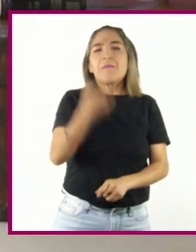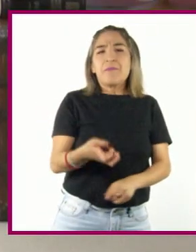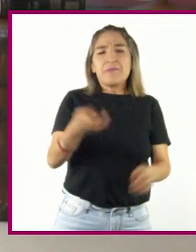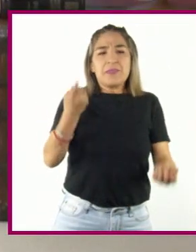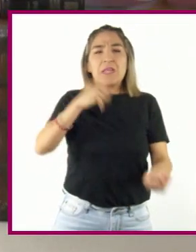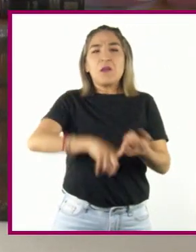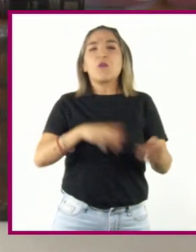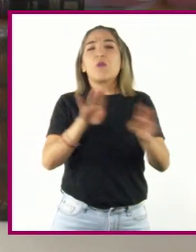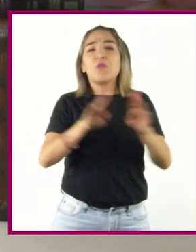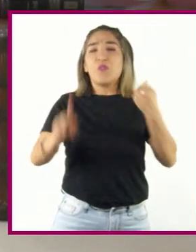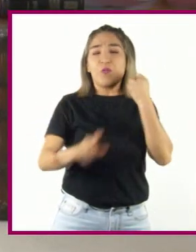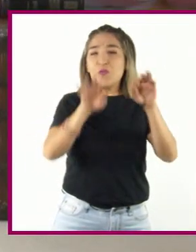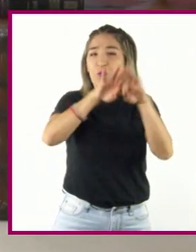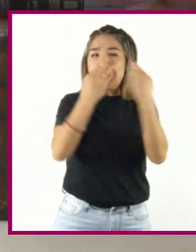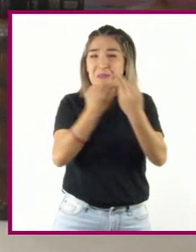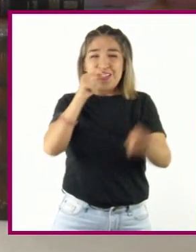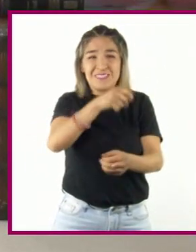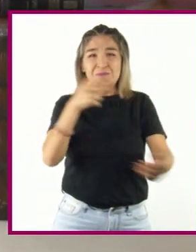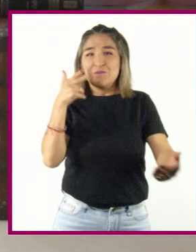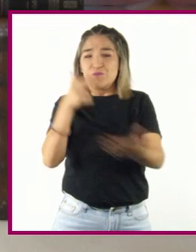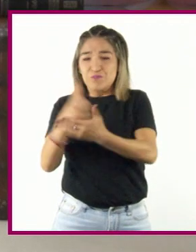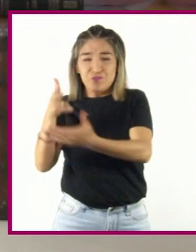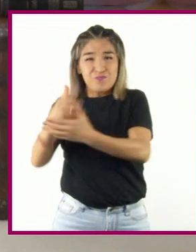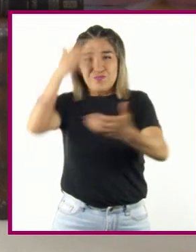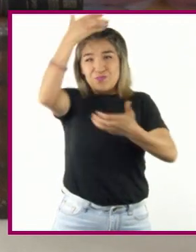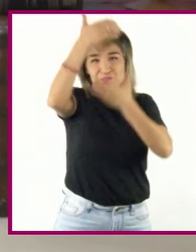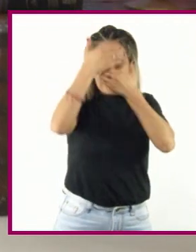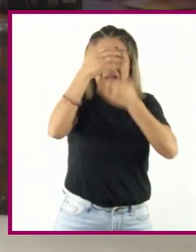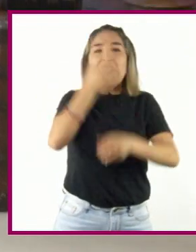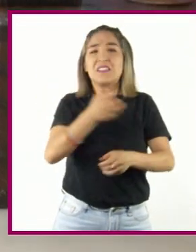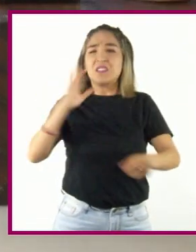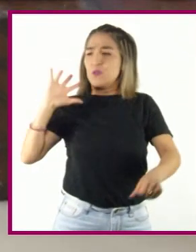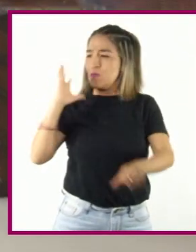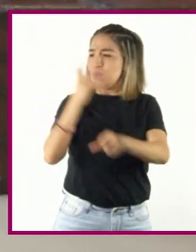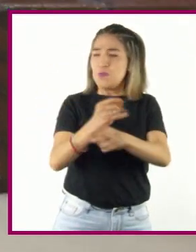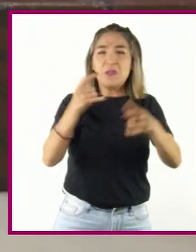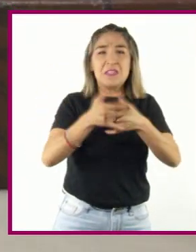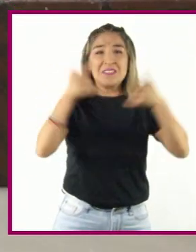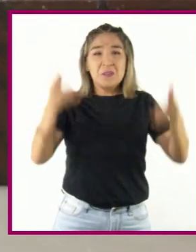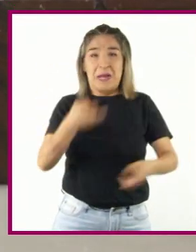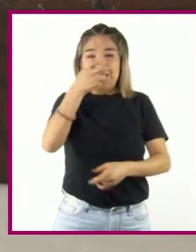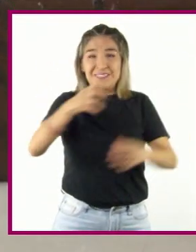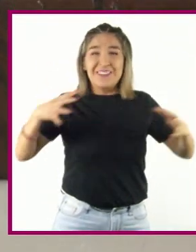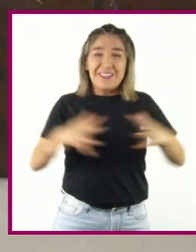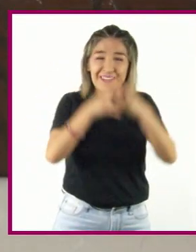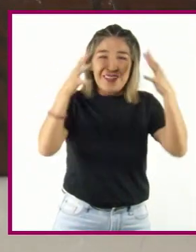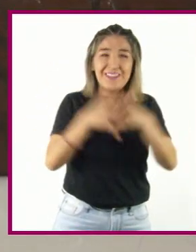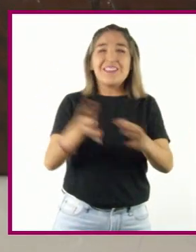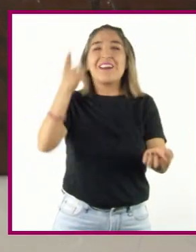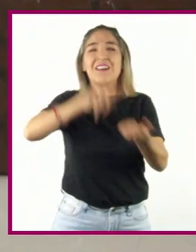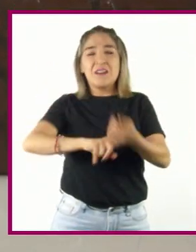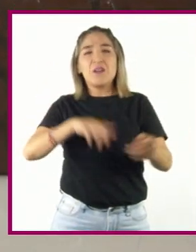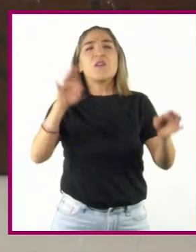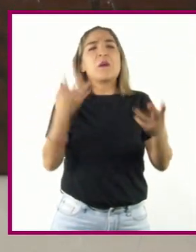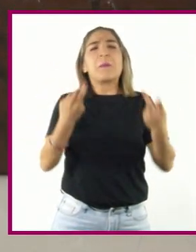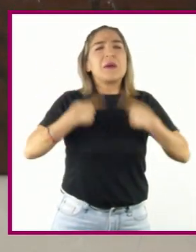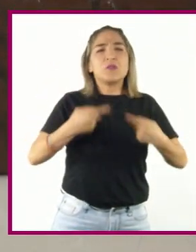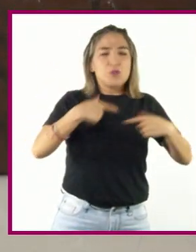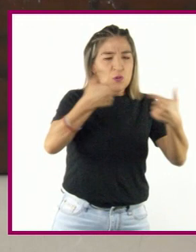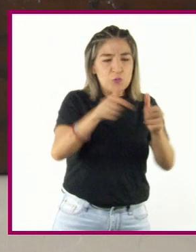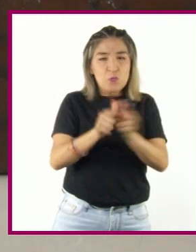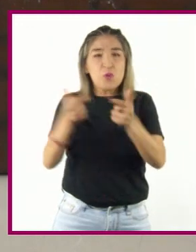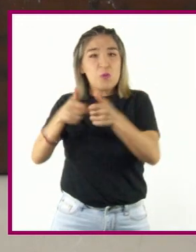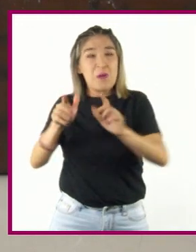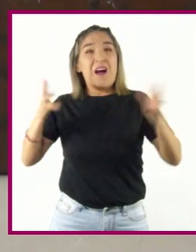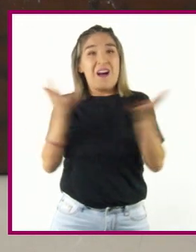tácticas de terror han sido utilizadas a lo largo de la historia, la guerra contra el terrorismo y las organizaciones que lo practican se han